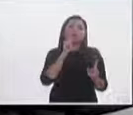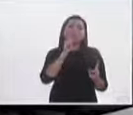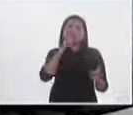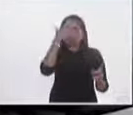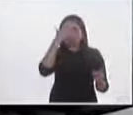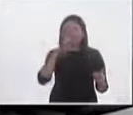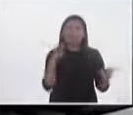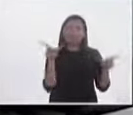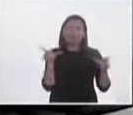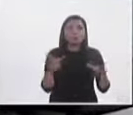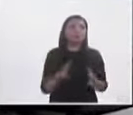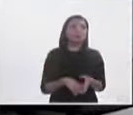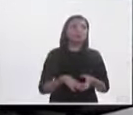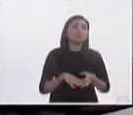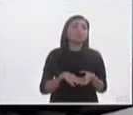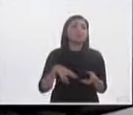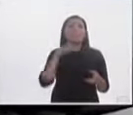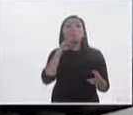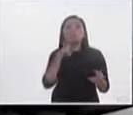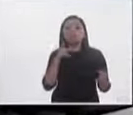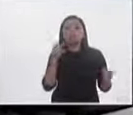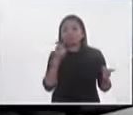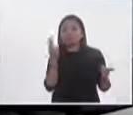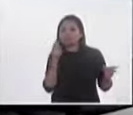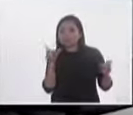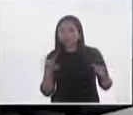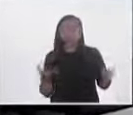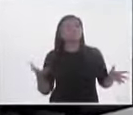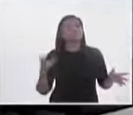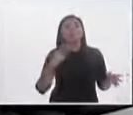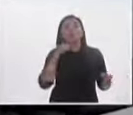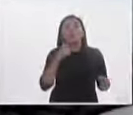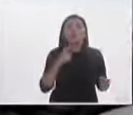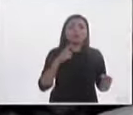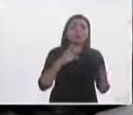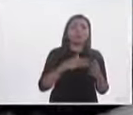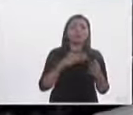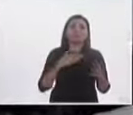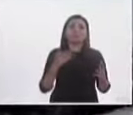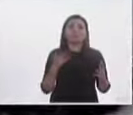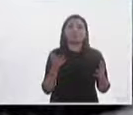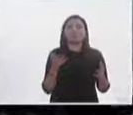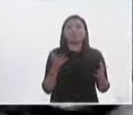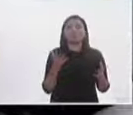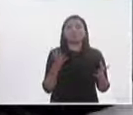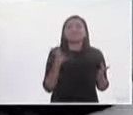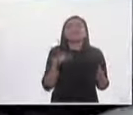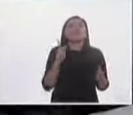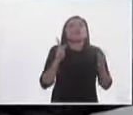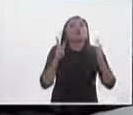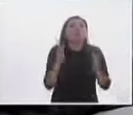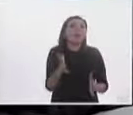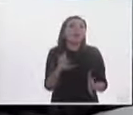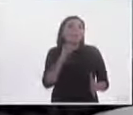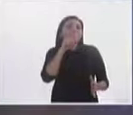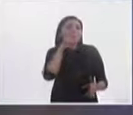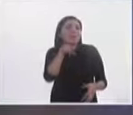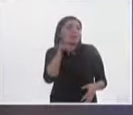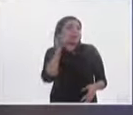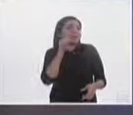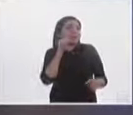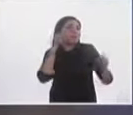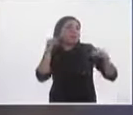seguridad mejores servicios mejores condiciones lugares comunes lugares comunes que